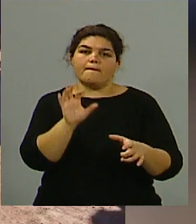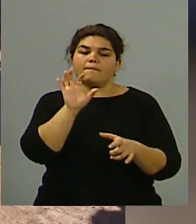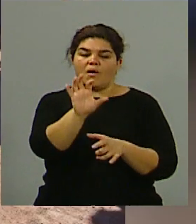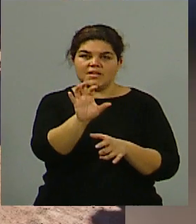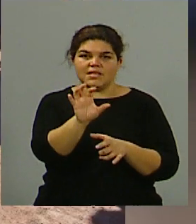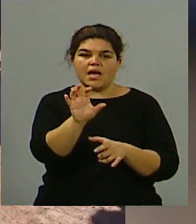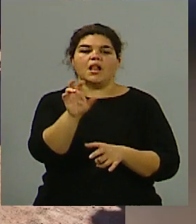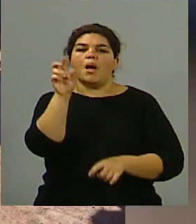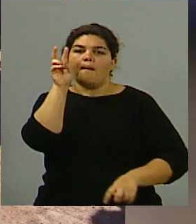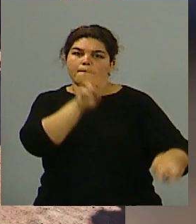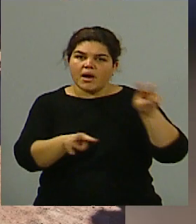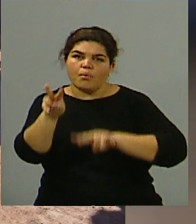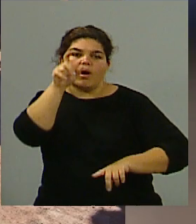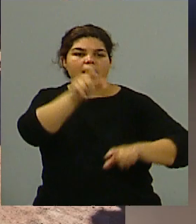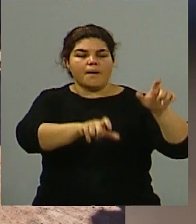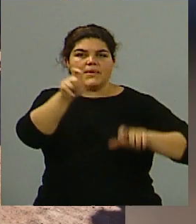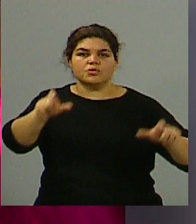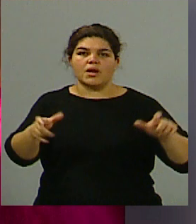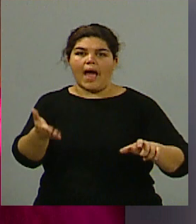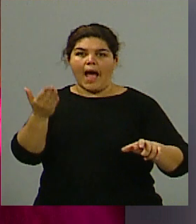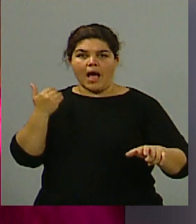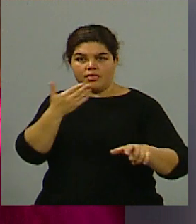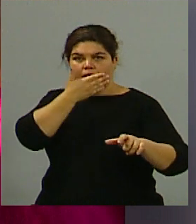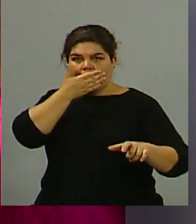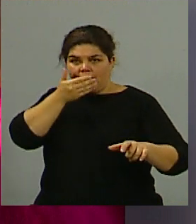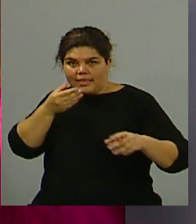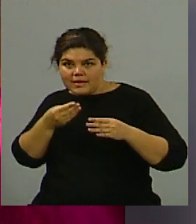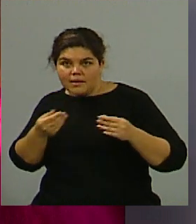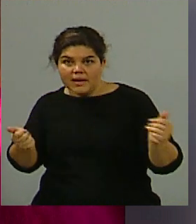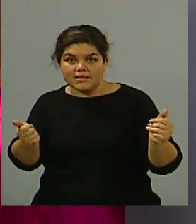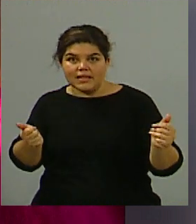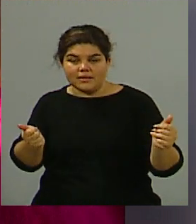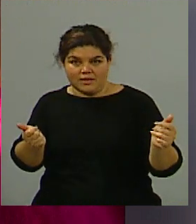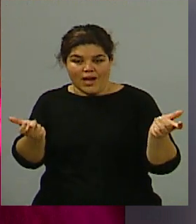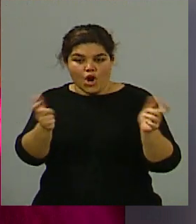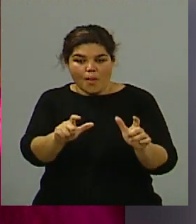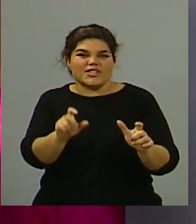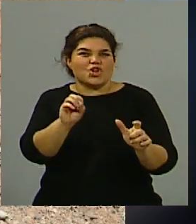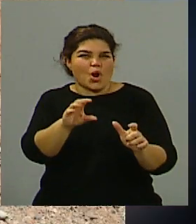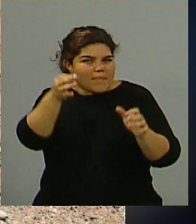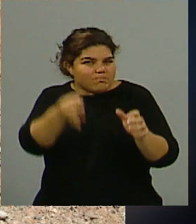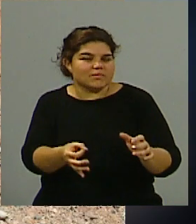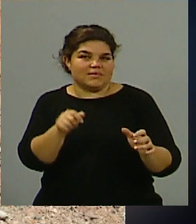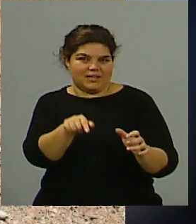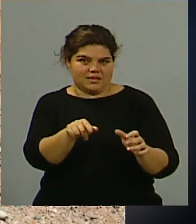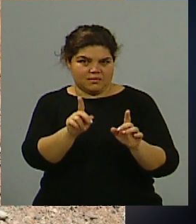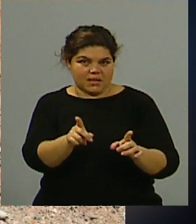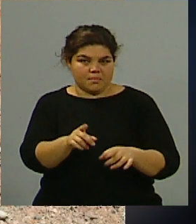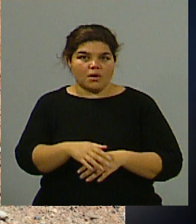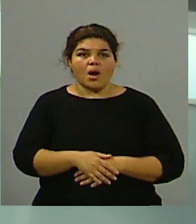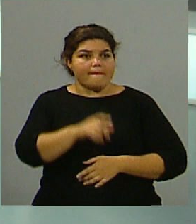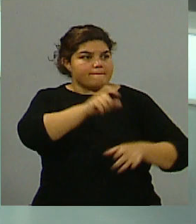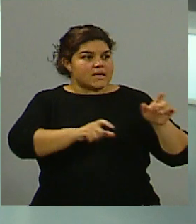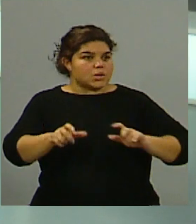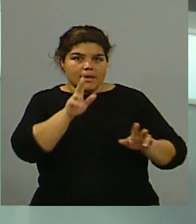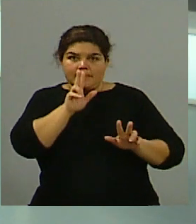del Destino de los Desaparecidos, es justamente para poder ser este puente respecto de aquellos que no se animan